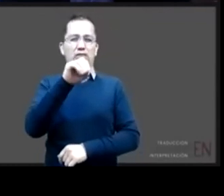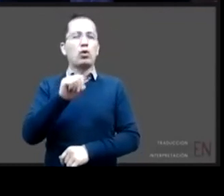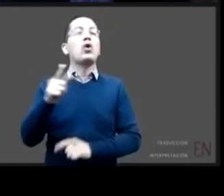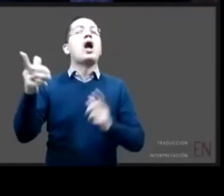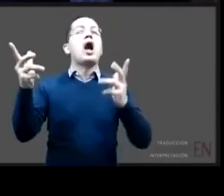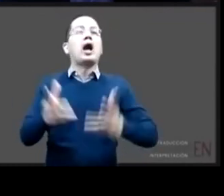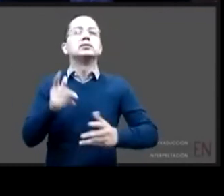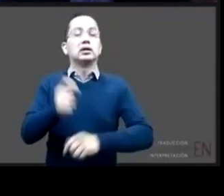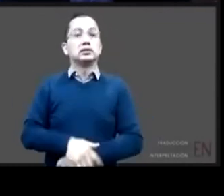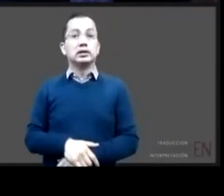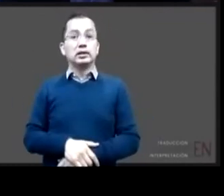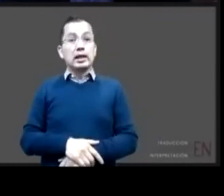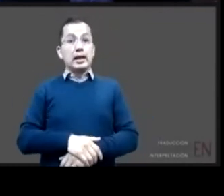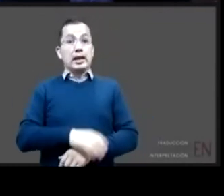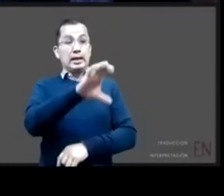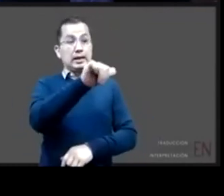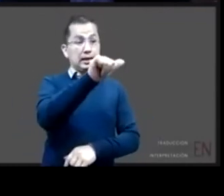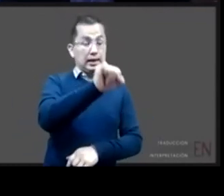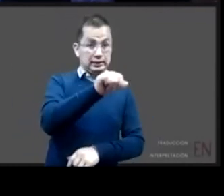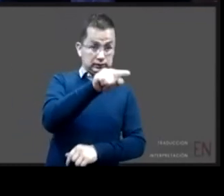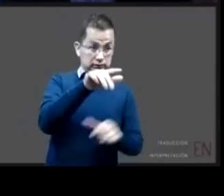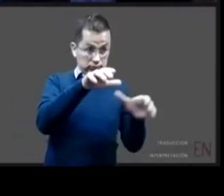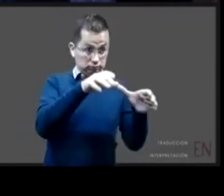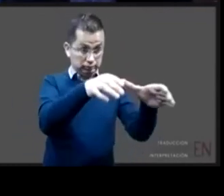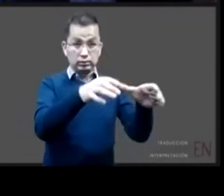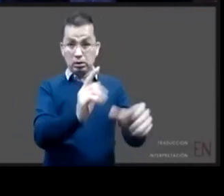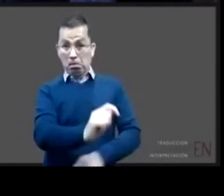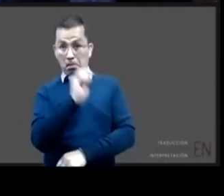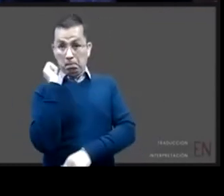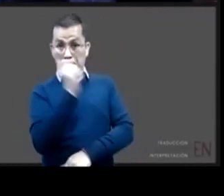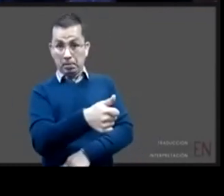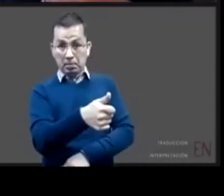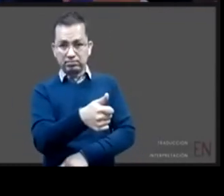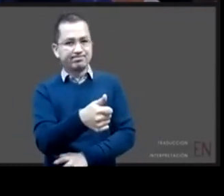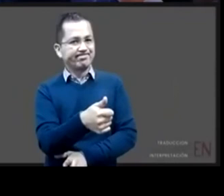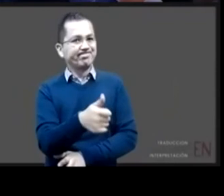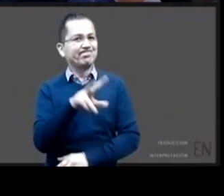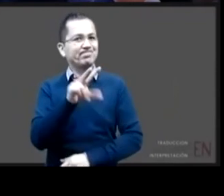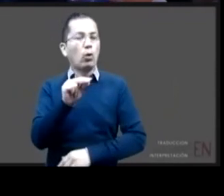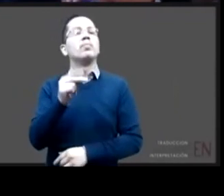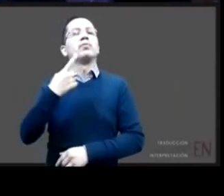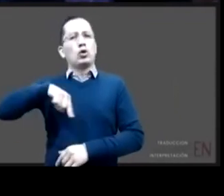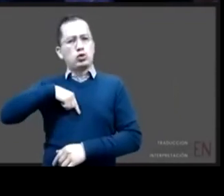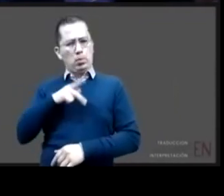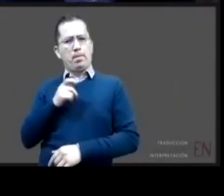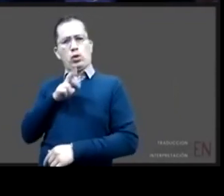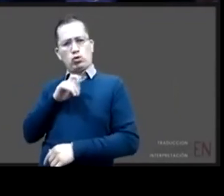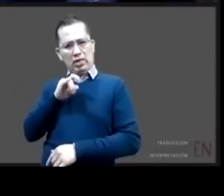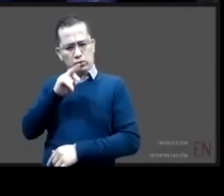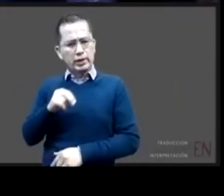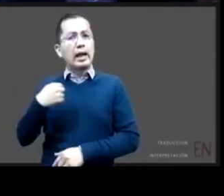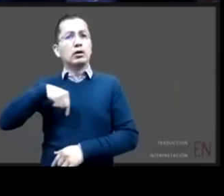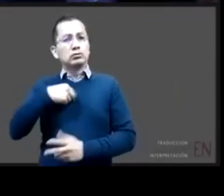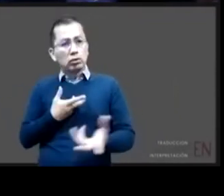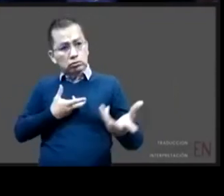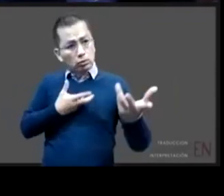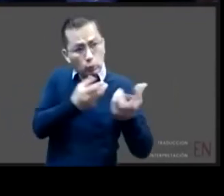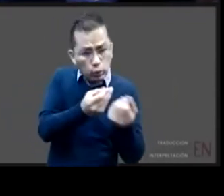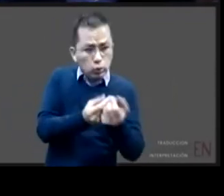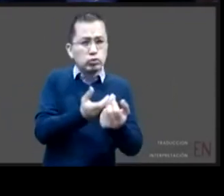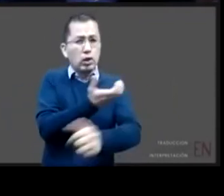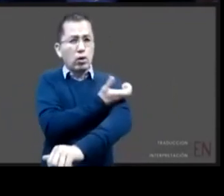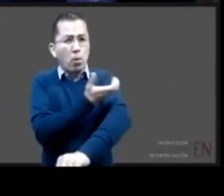solos a los centros de asistencia social como procuradurías en la medida que nosotros como procuradurías estemos acompañándolos en el